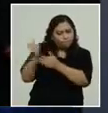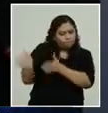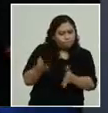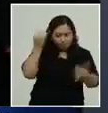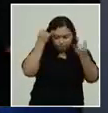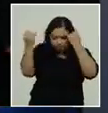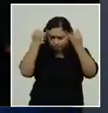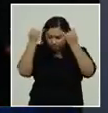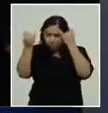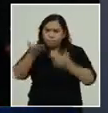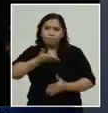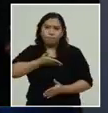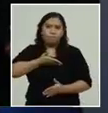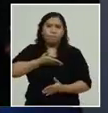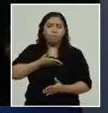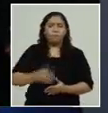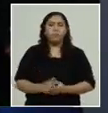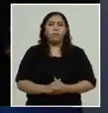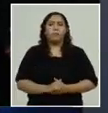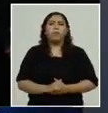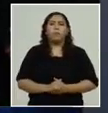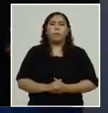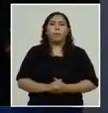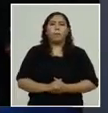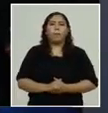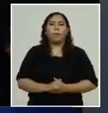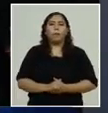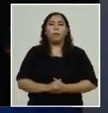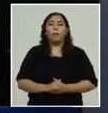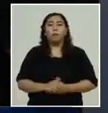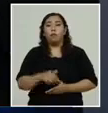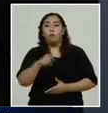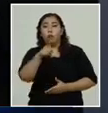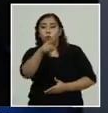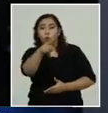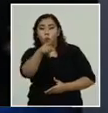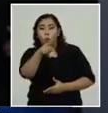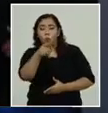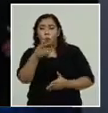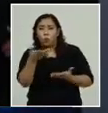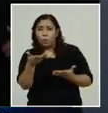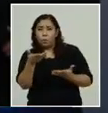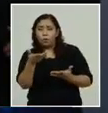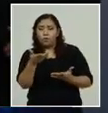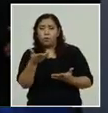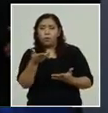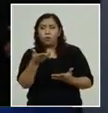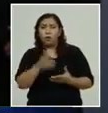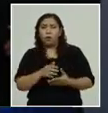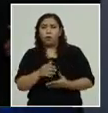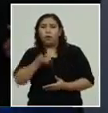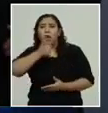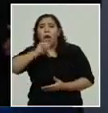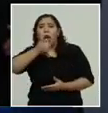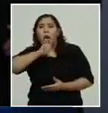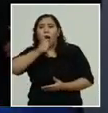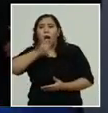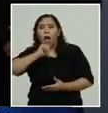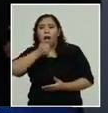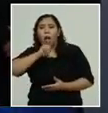De igual manera, quienes tengan motos de agua, queremos pedirles que nos apoyen con ellas para que